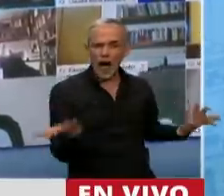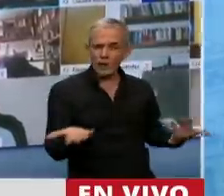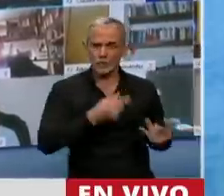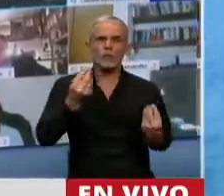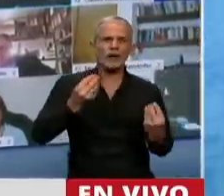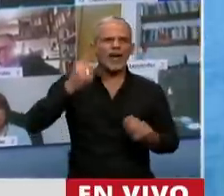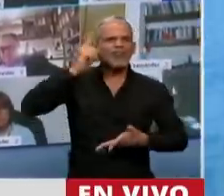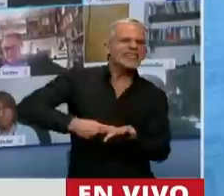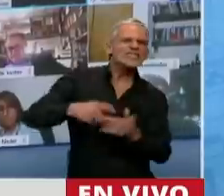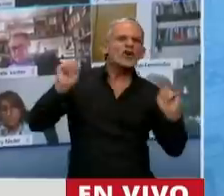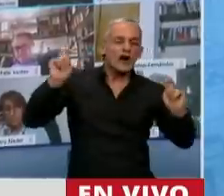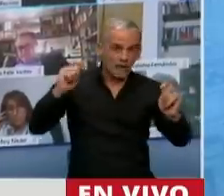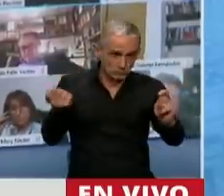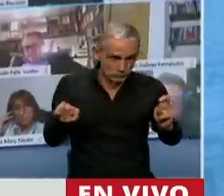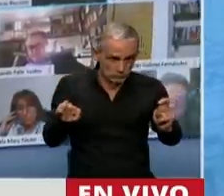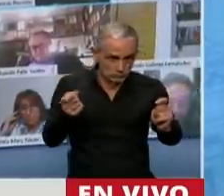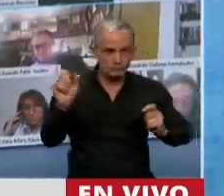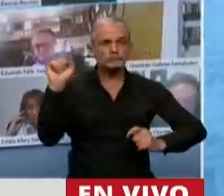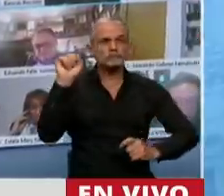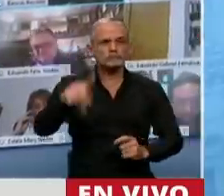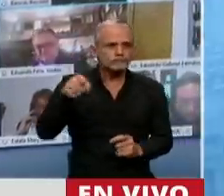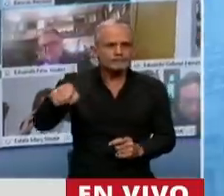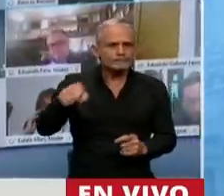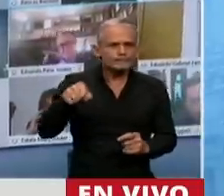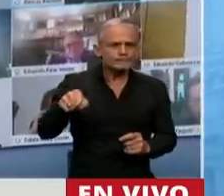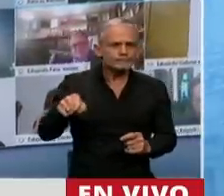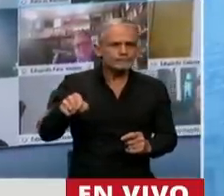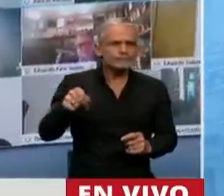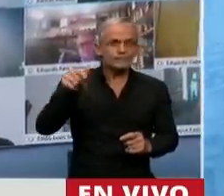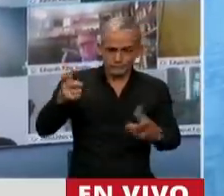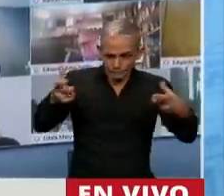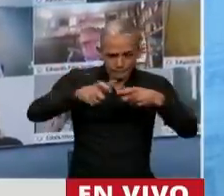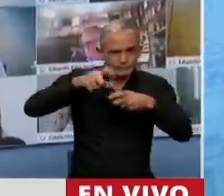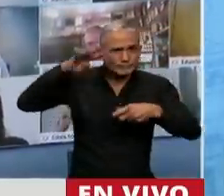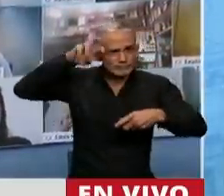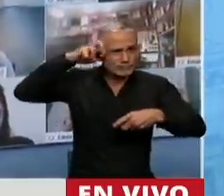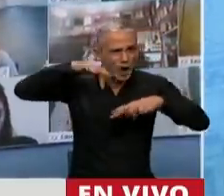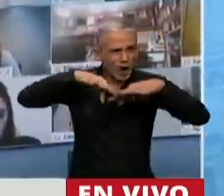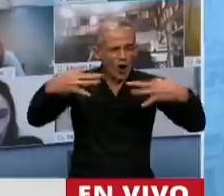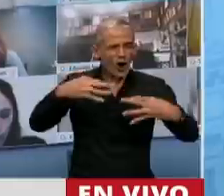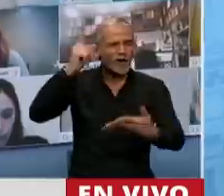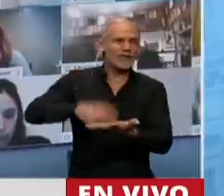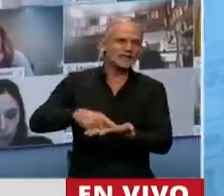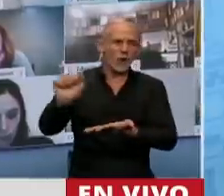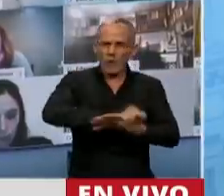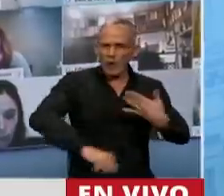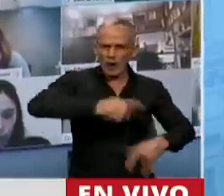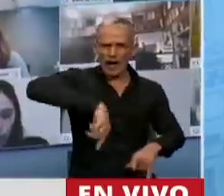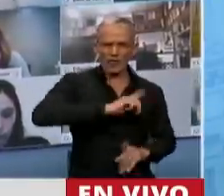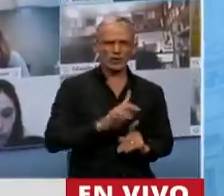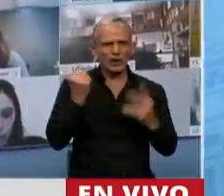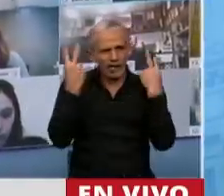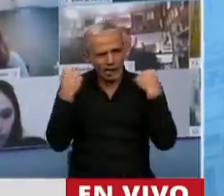porque lo decidió este Congreso sumiso a las